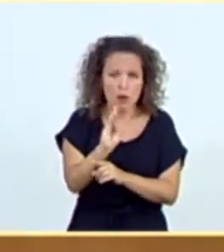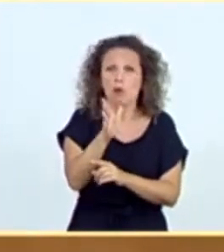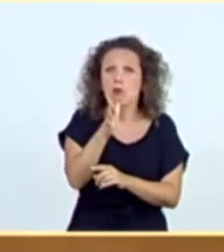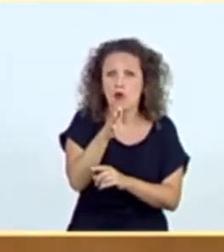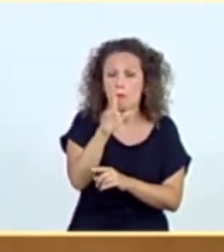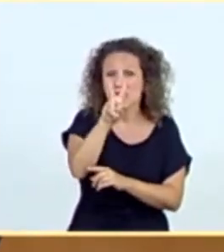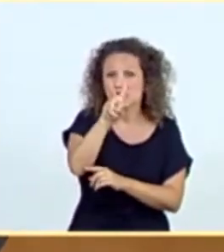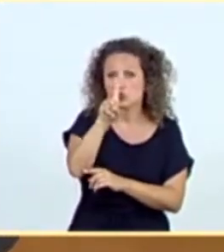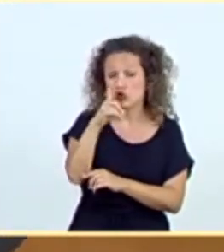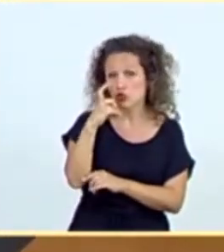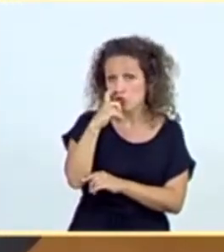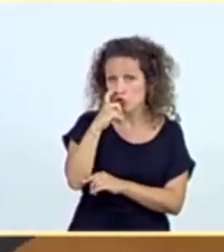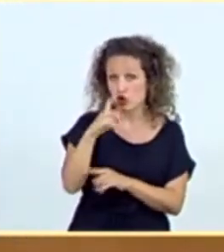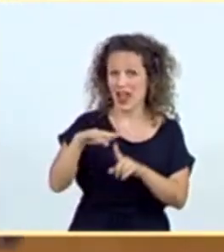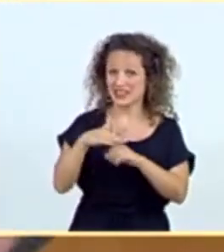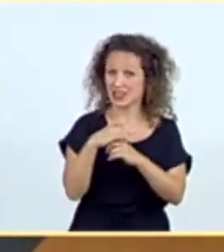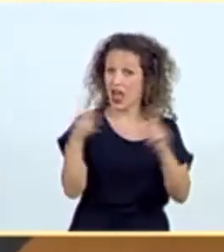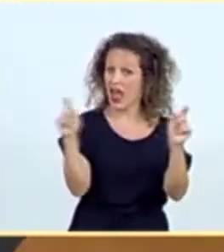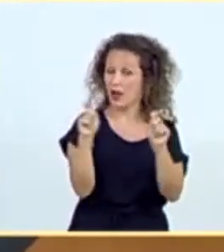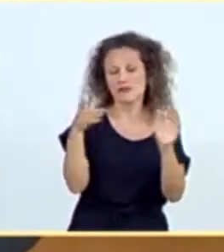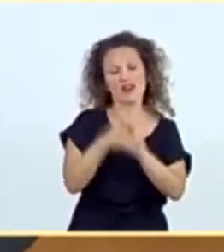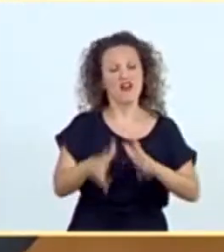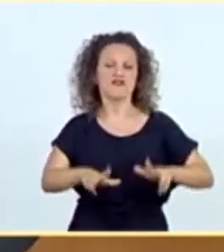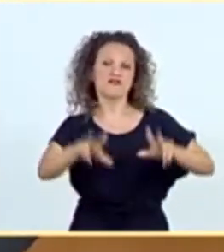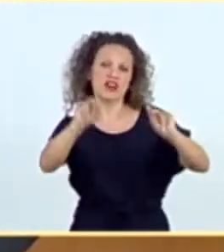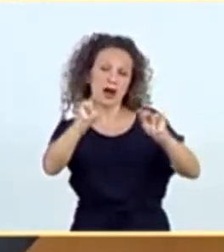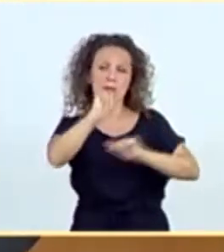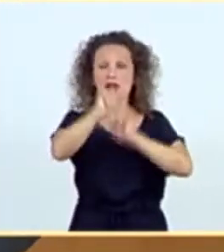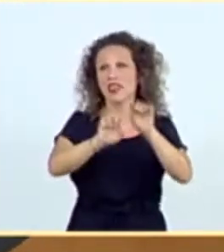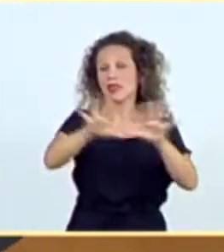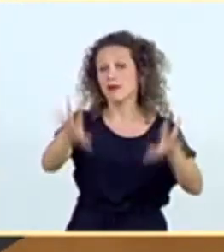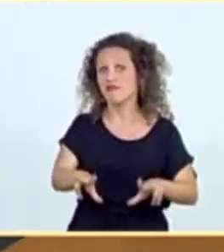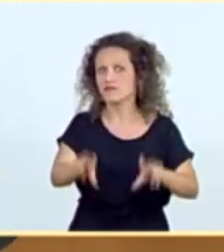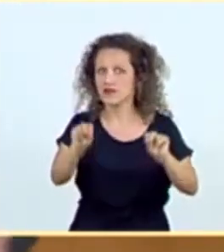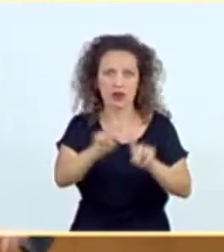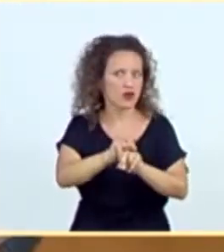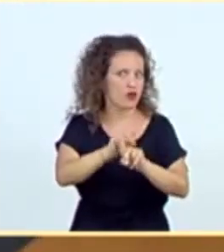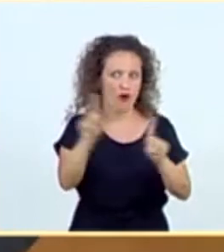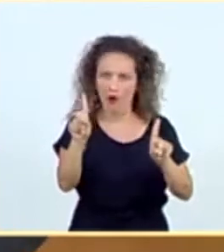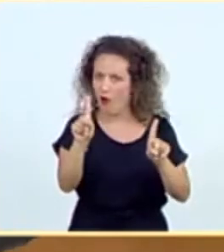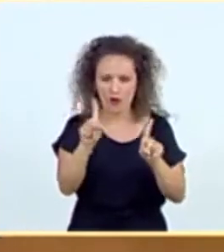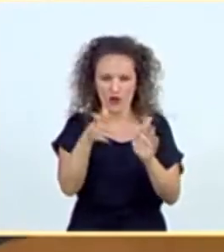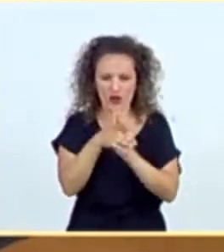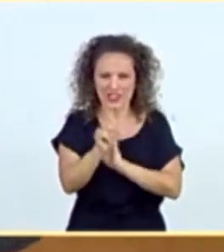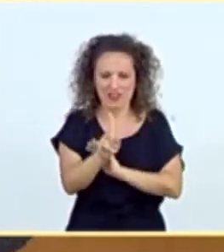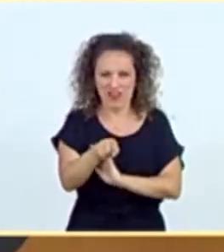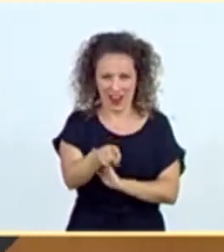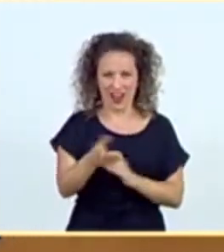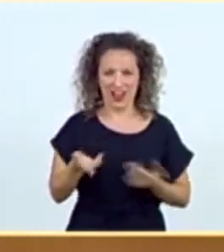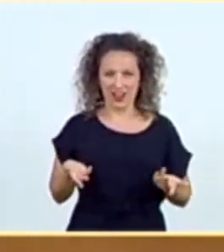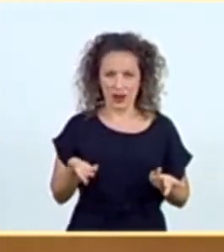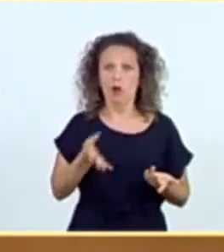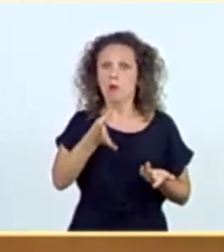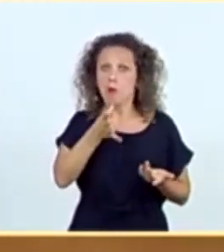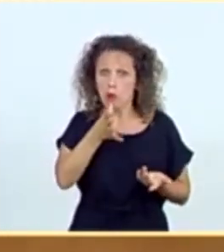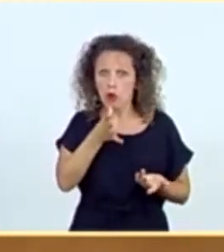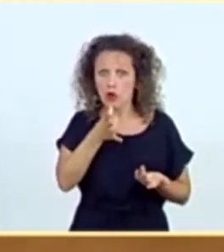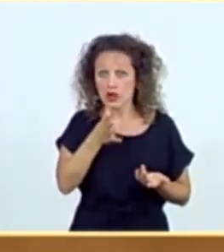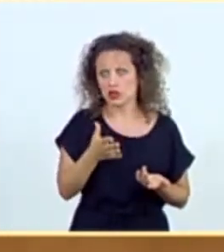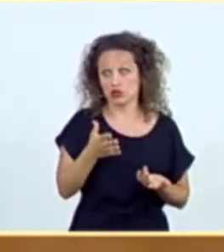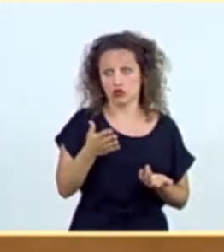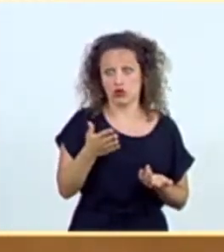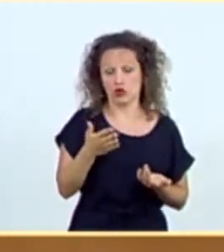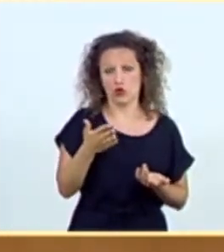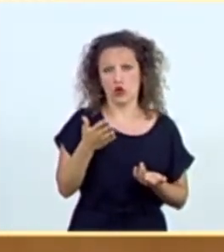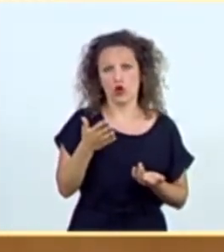decir que hayamos acabado con la pandemia en nuestro país. No lo quiere decir. Por eso, aprobamos con el apoyo